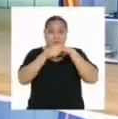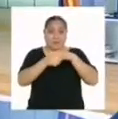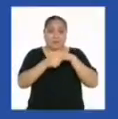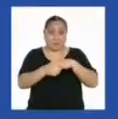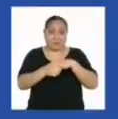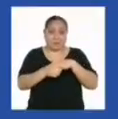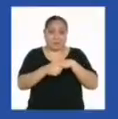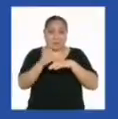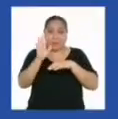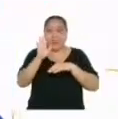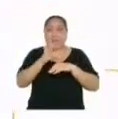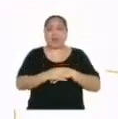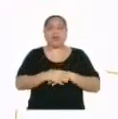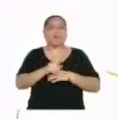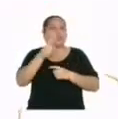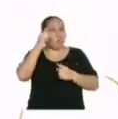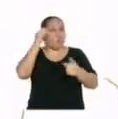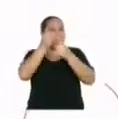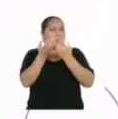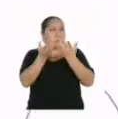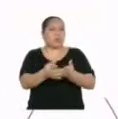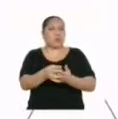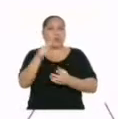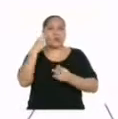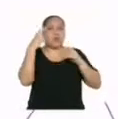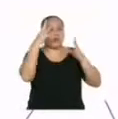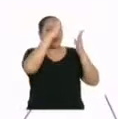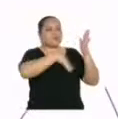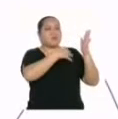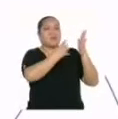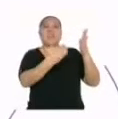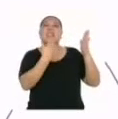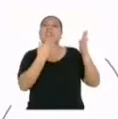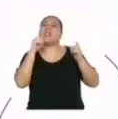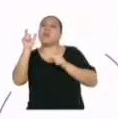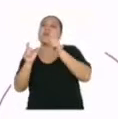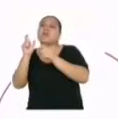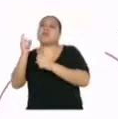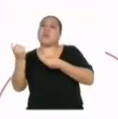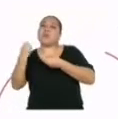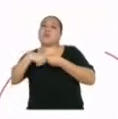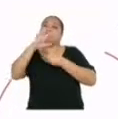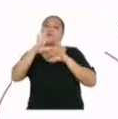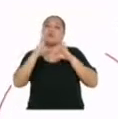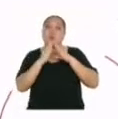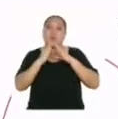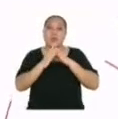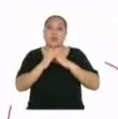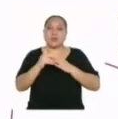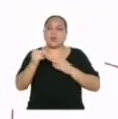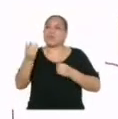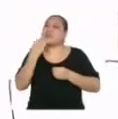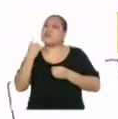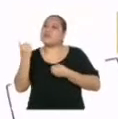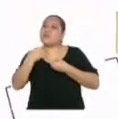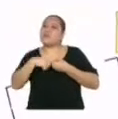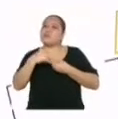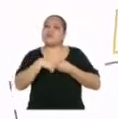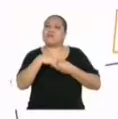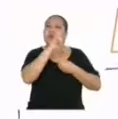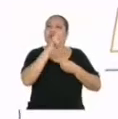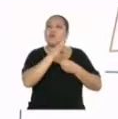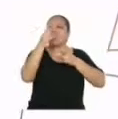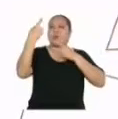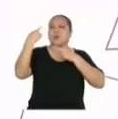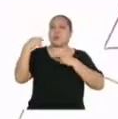proponiéndoles algo. Fíjense en los integrantes de su hogar y escriban las acciones que realizan para un uso responsable de la